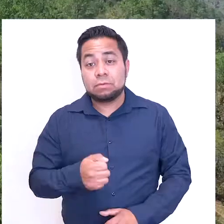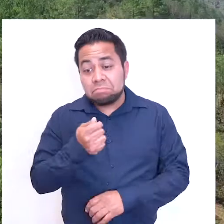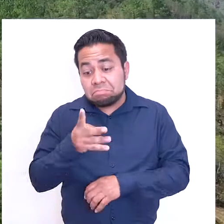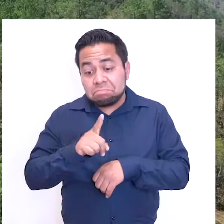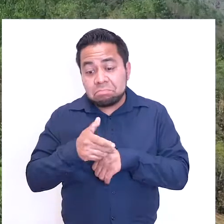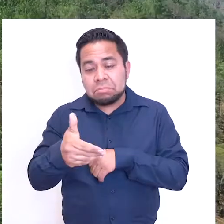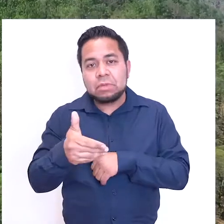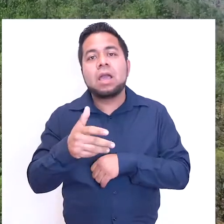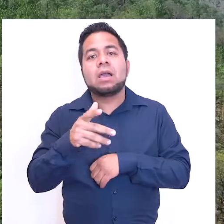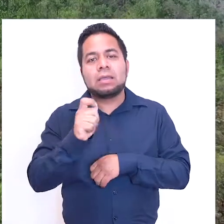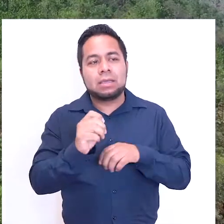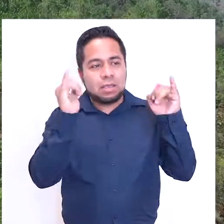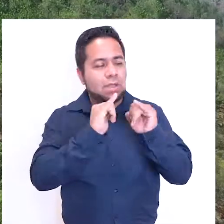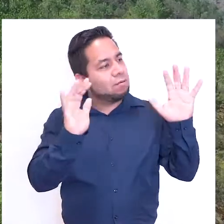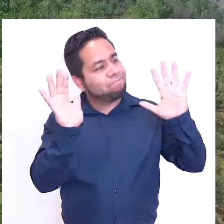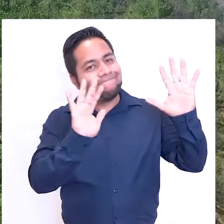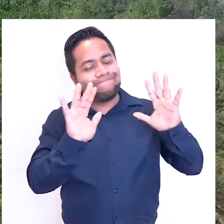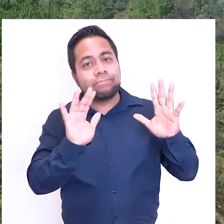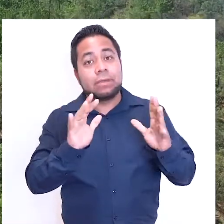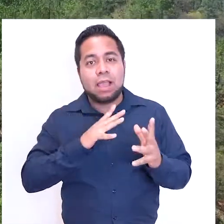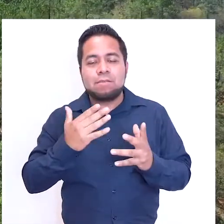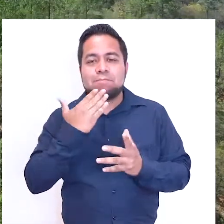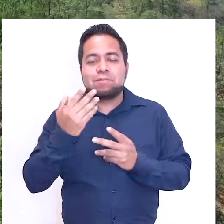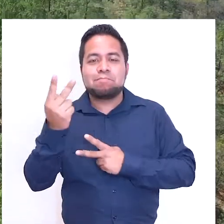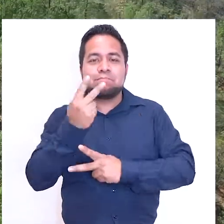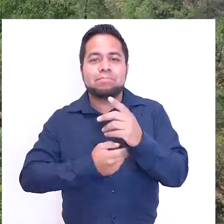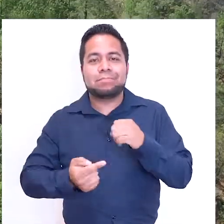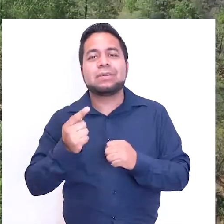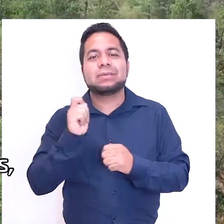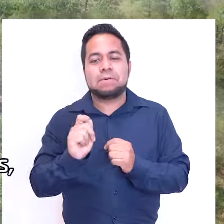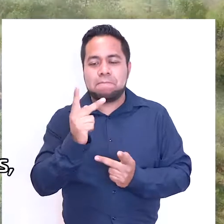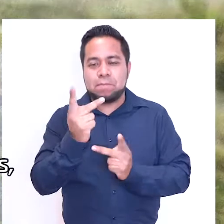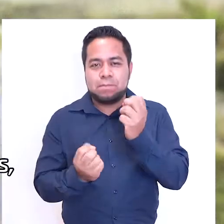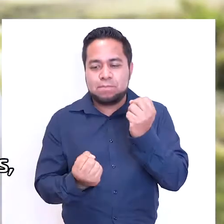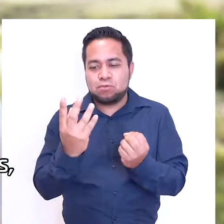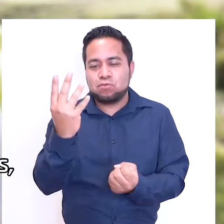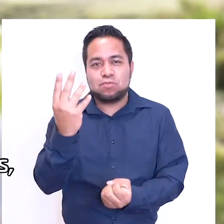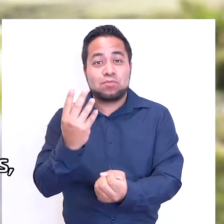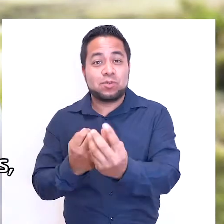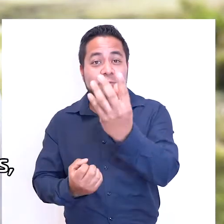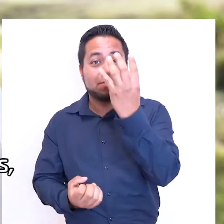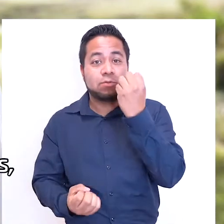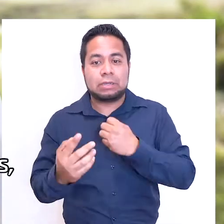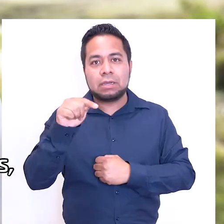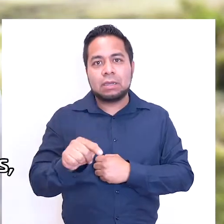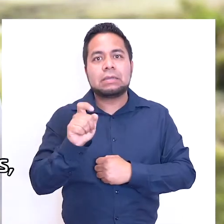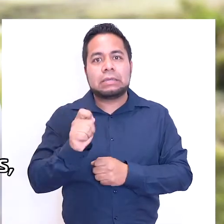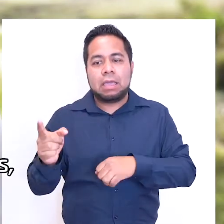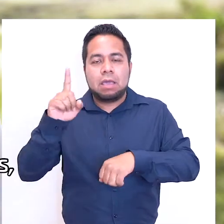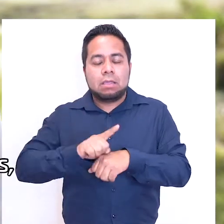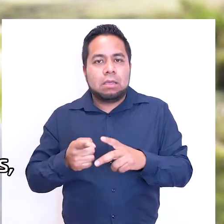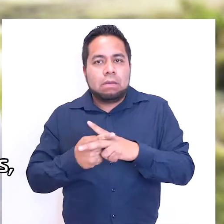En unos días le diremos adiós al invierno y daremos la bienvenida a la primavera. En esta estación del año,